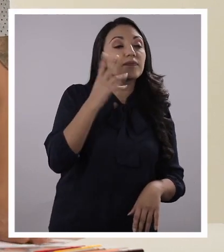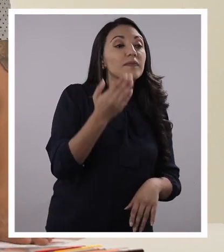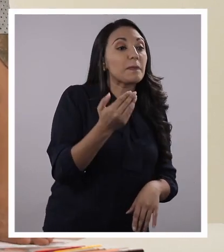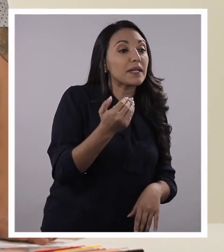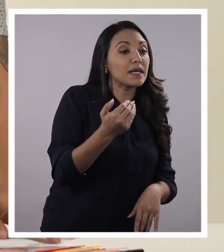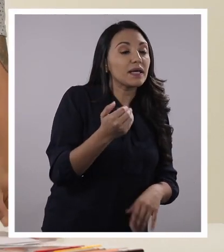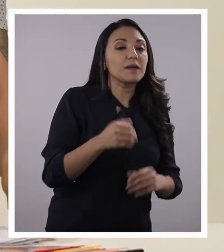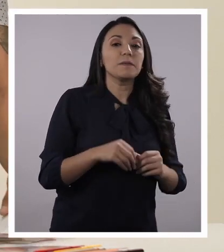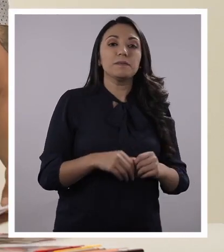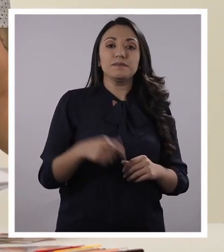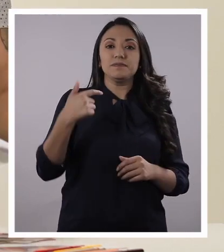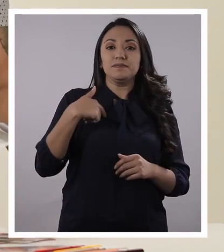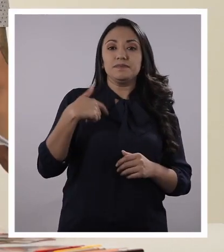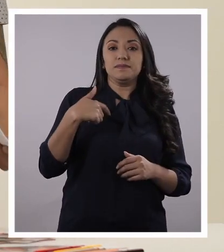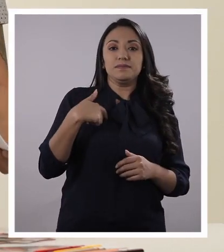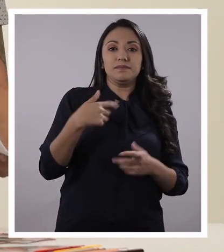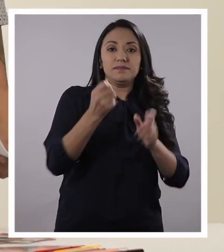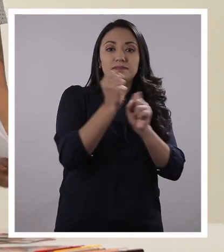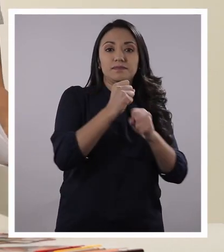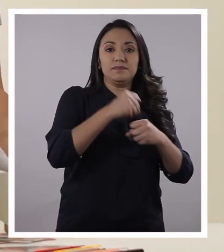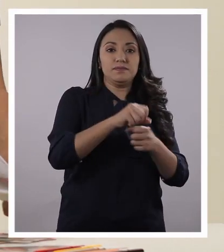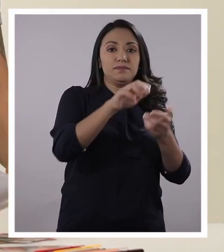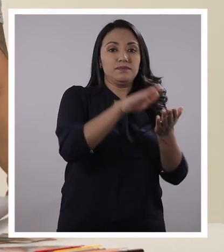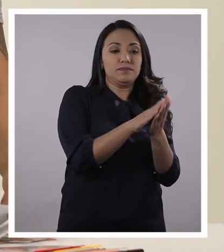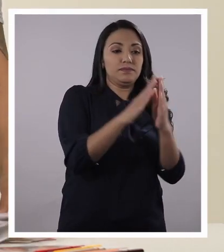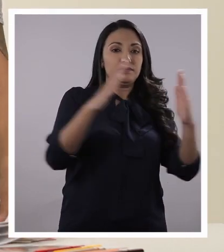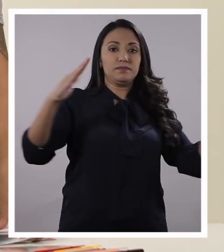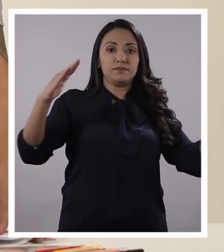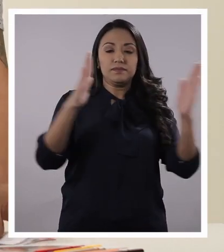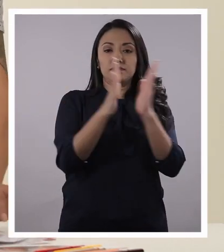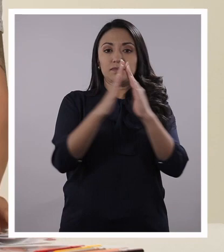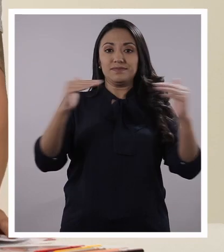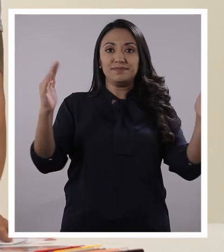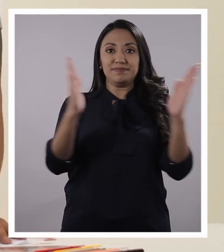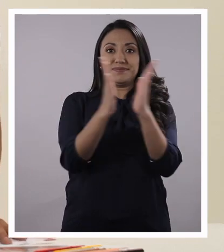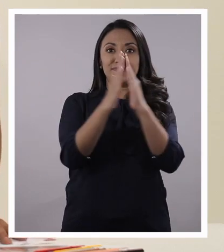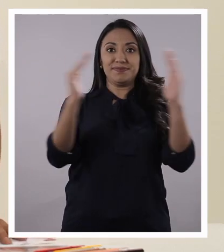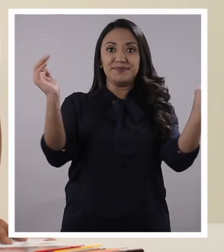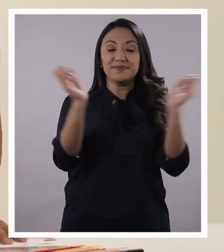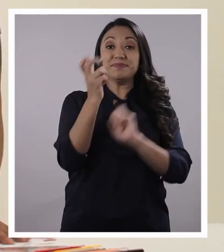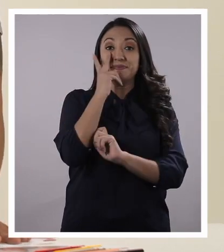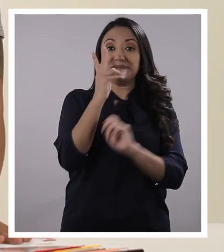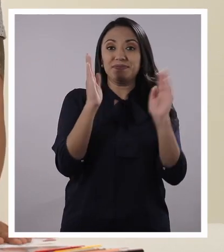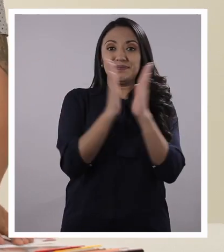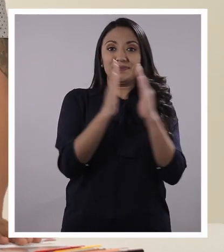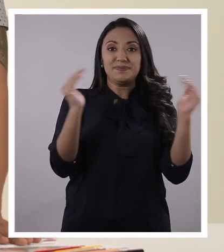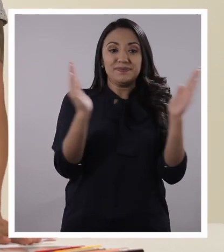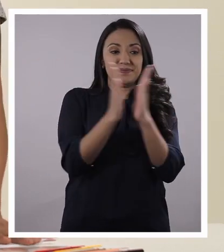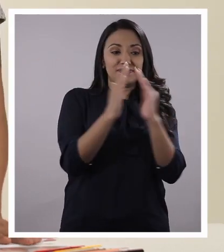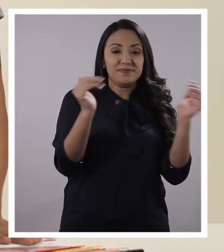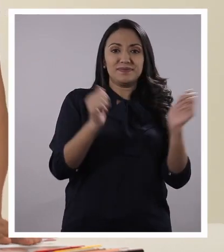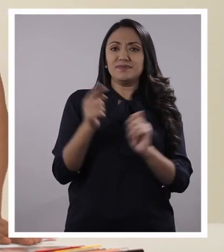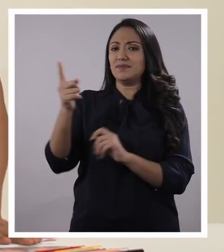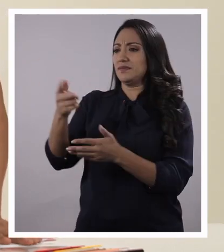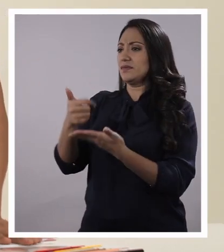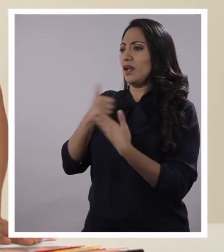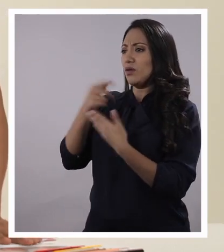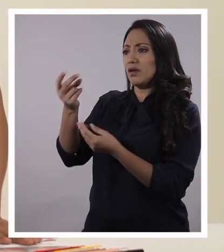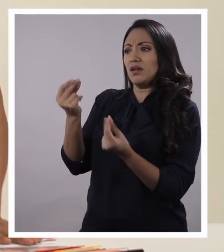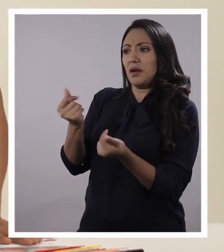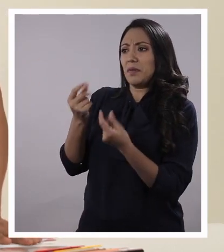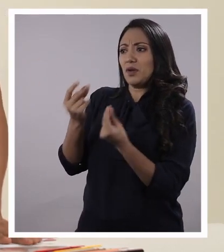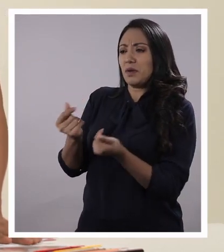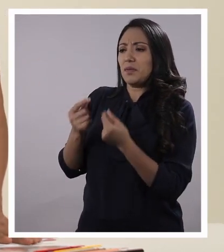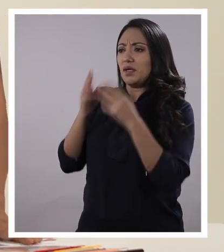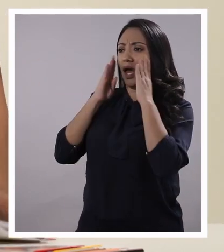Dígame, profe. Yo ya te ayudé. ¿Cómo? Mira, yo ya tengo aquí mi acordeón listo. No, profe, me encanta. Siempre